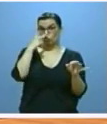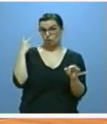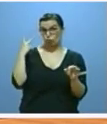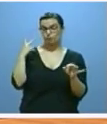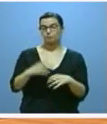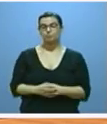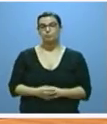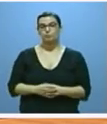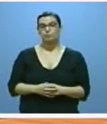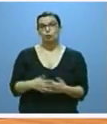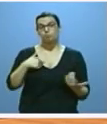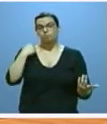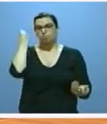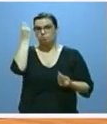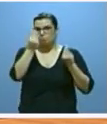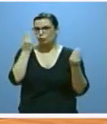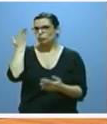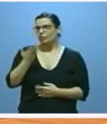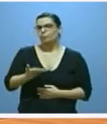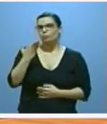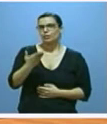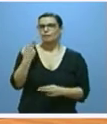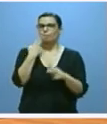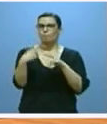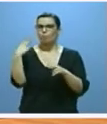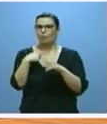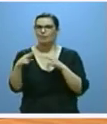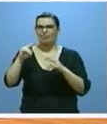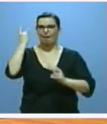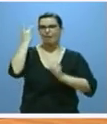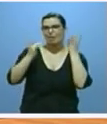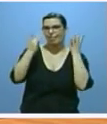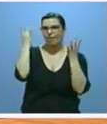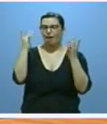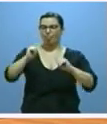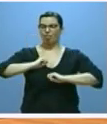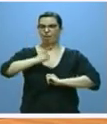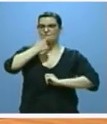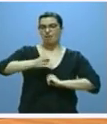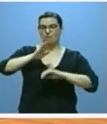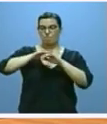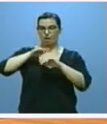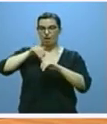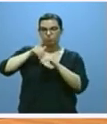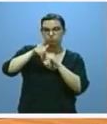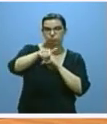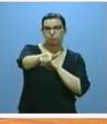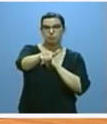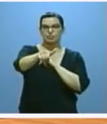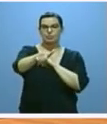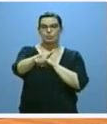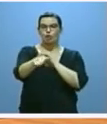años considero vitales las políticas e iniciativas que nos permitan mantener en los próximos esa